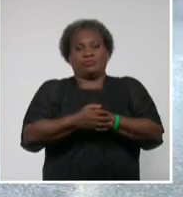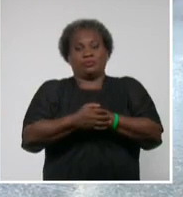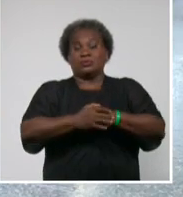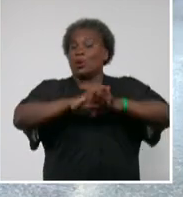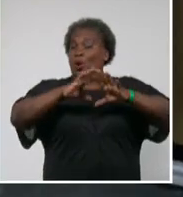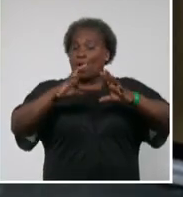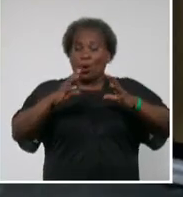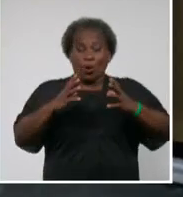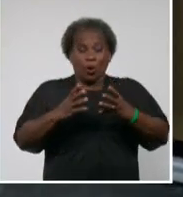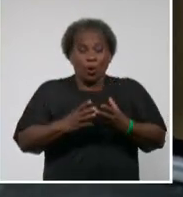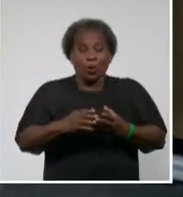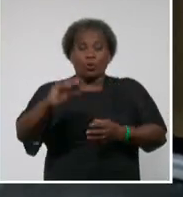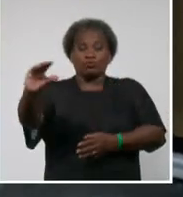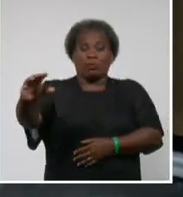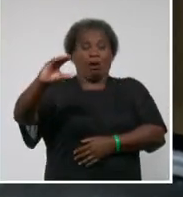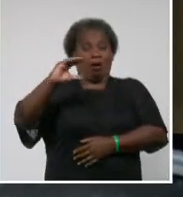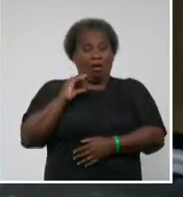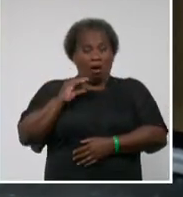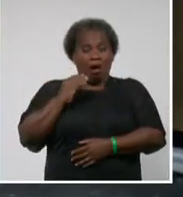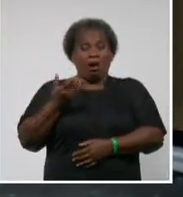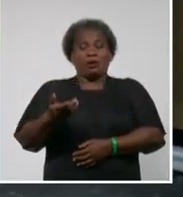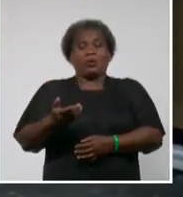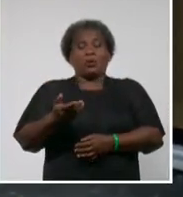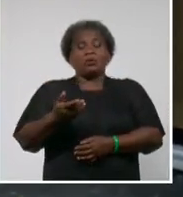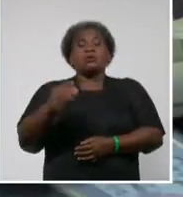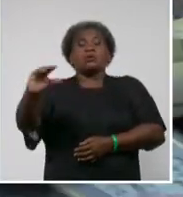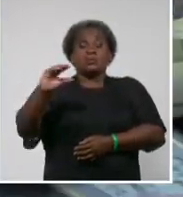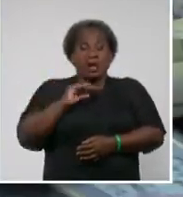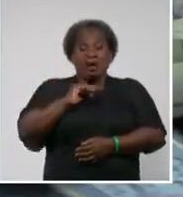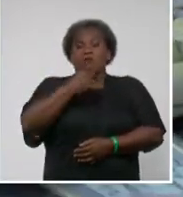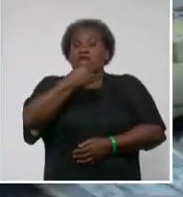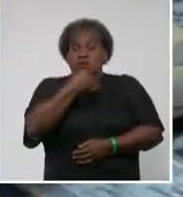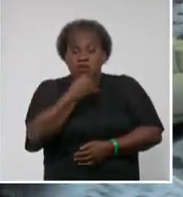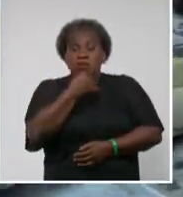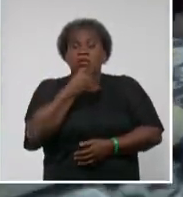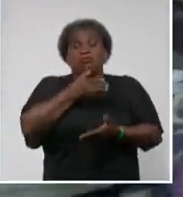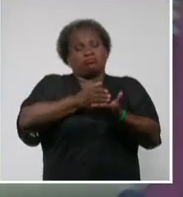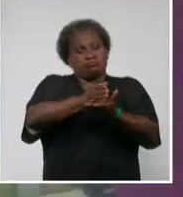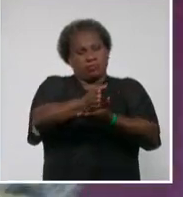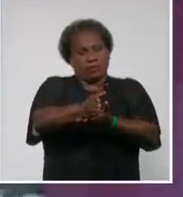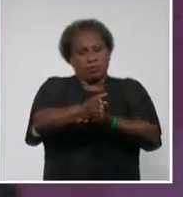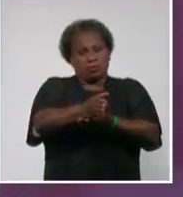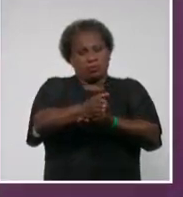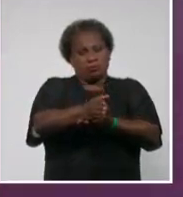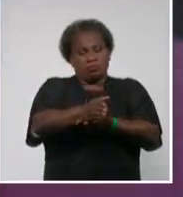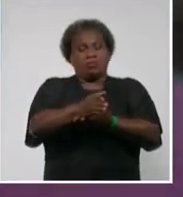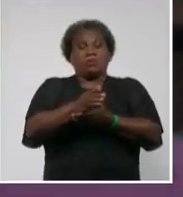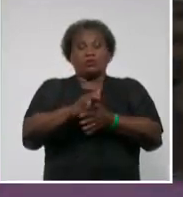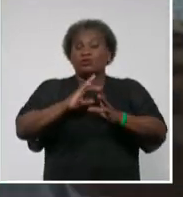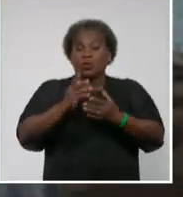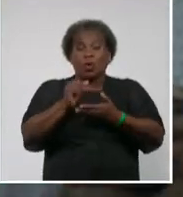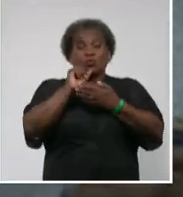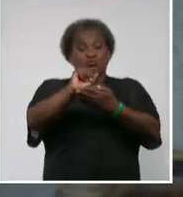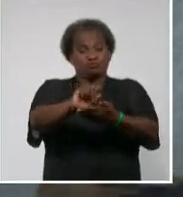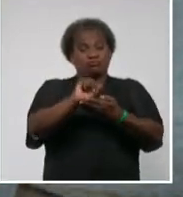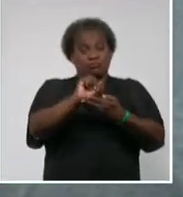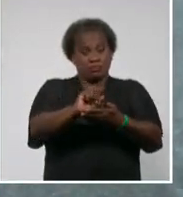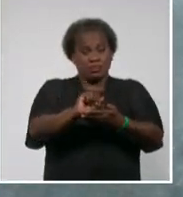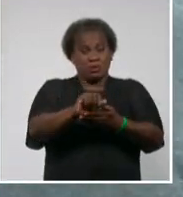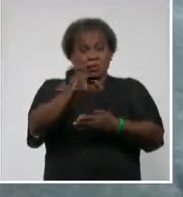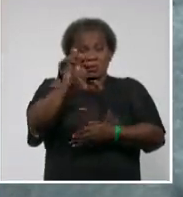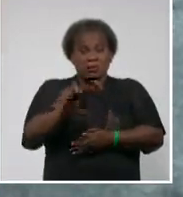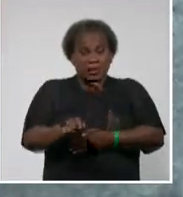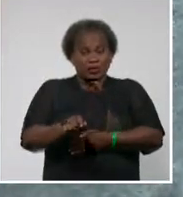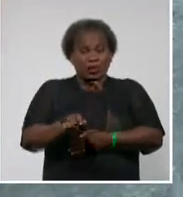que corresponde a los salarios, a los cobros y a los pagos o sea, generalmente todo el tipo de servicio que se requiere para las personas